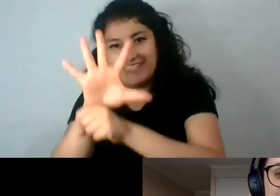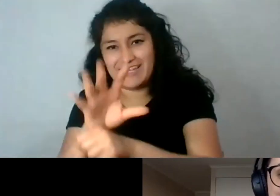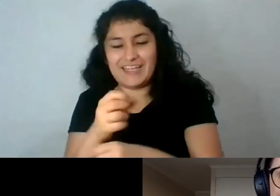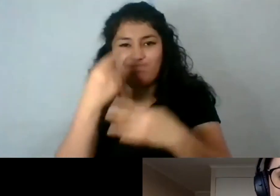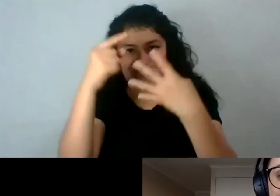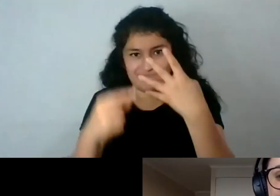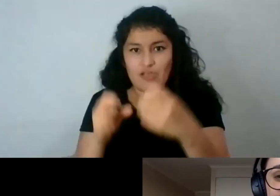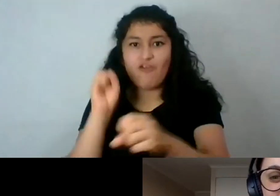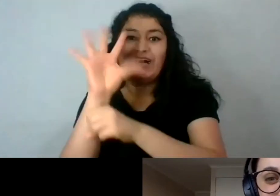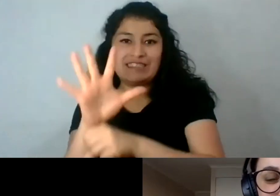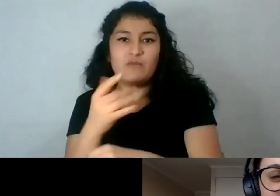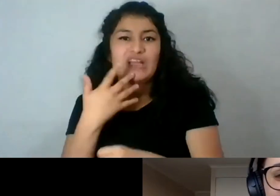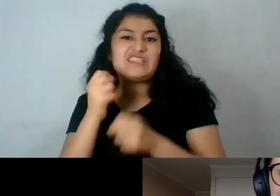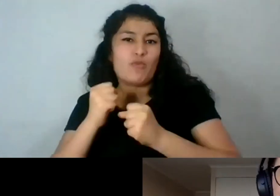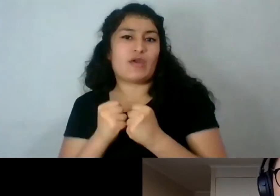Muchas gracias, Camila.